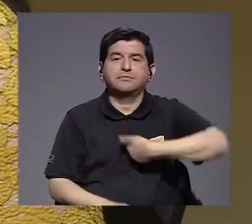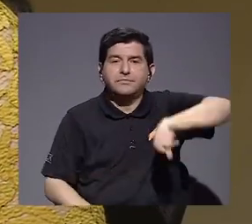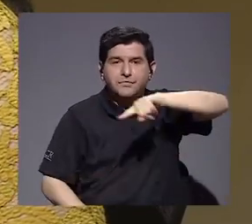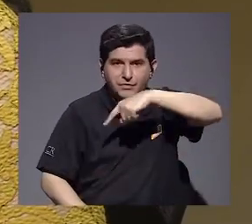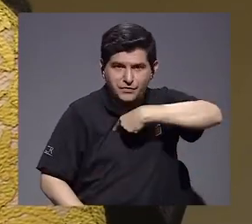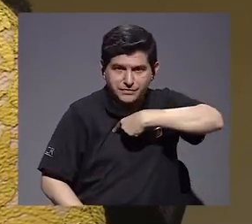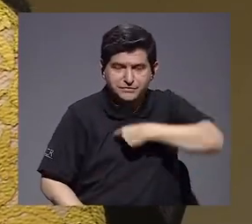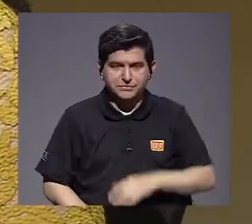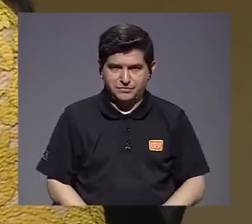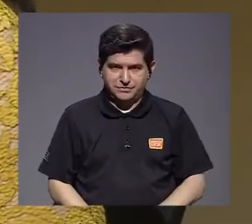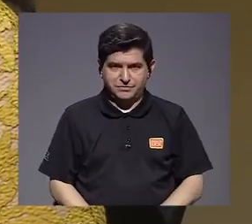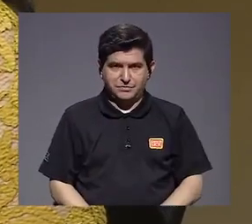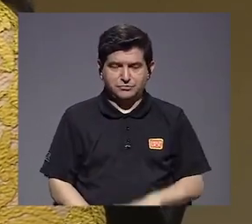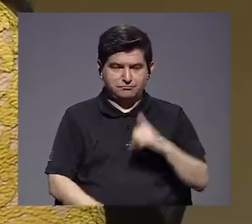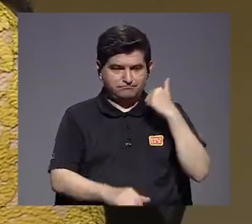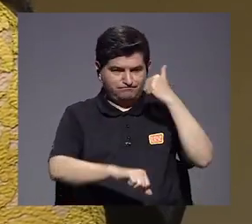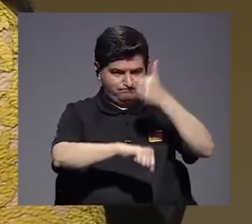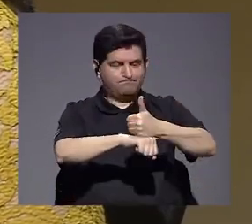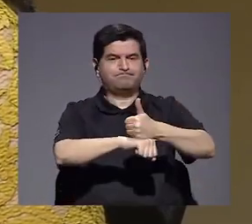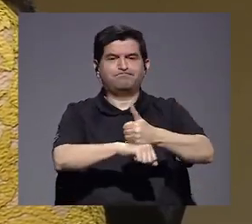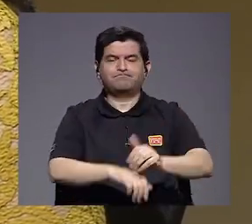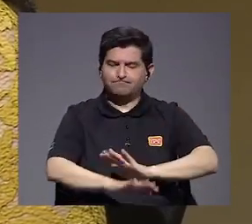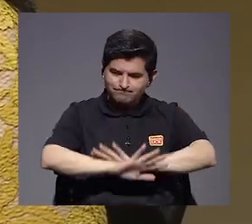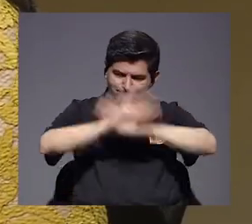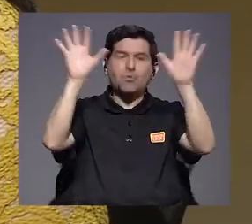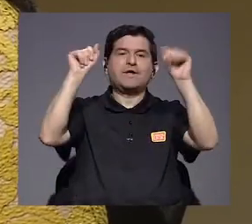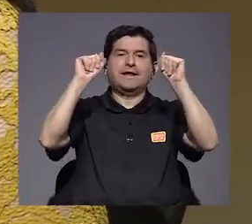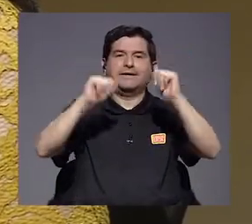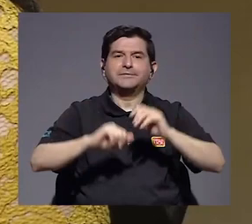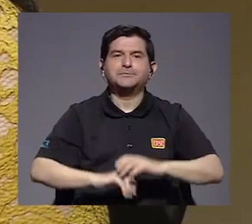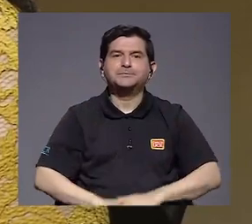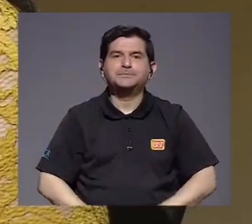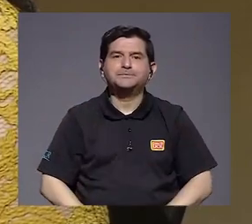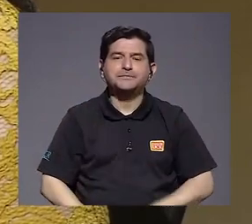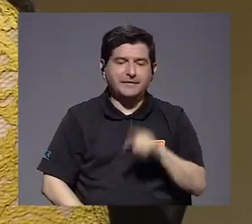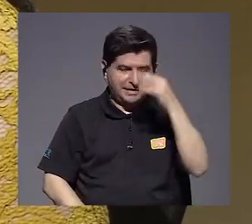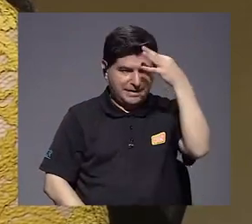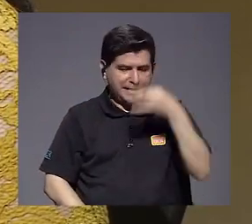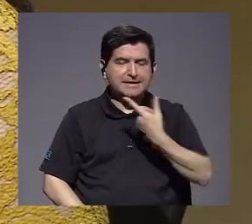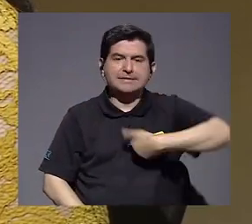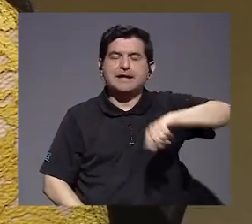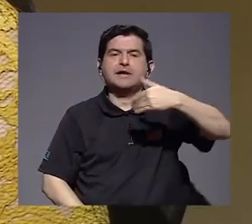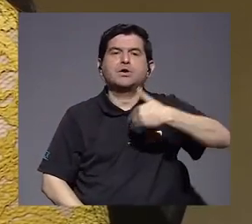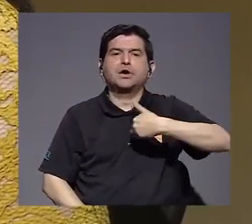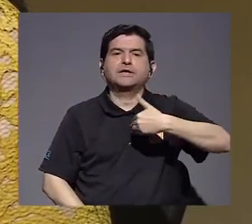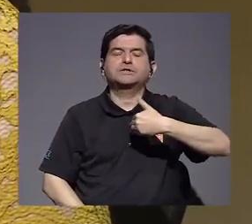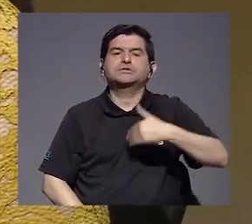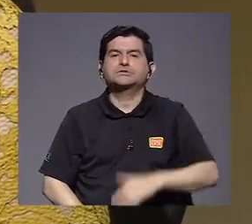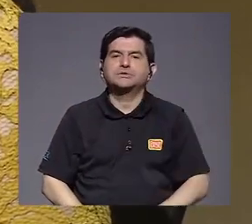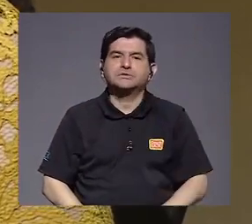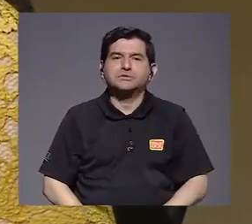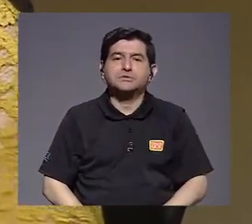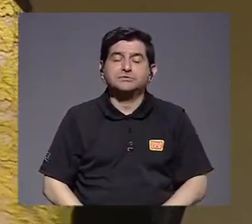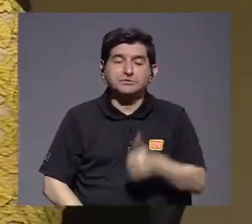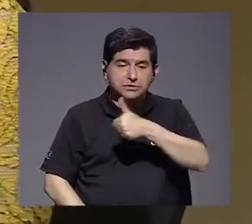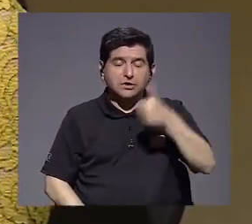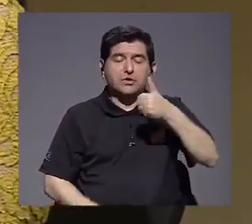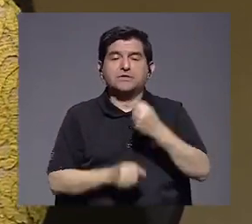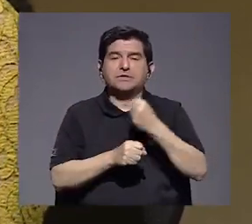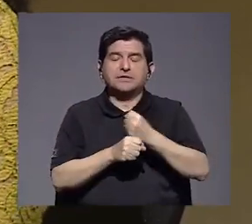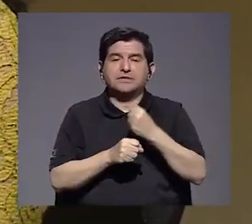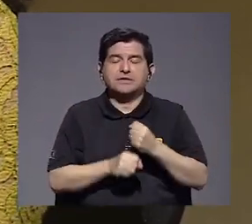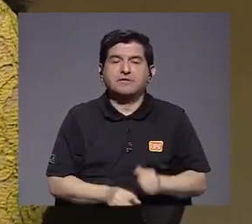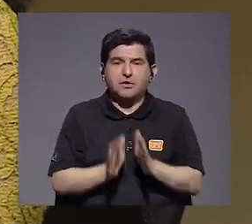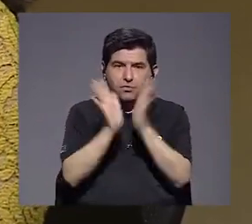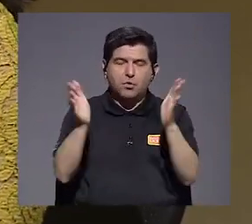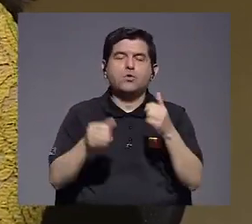nosotros, bueno, lo pusimos explícito de cuál era el criterio nuestro y pues como rectores de empleo